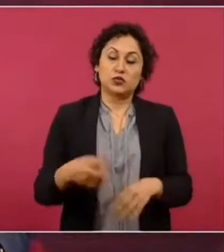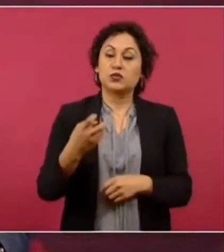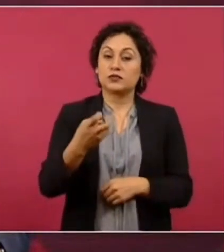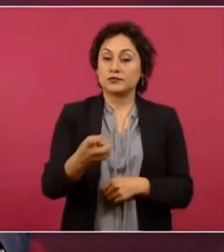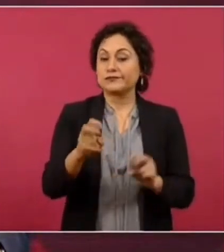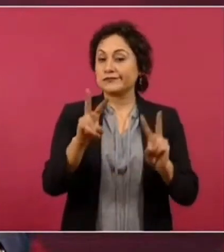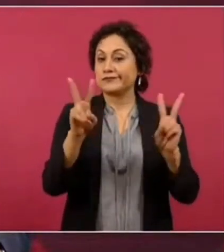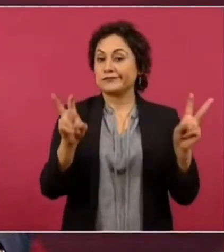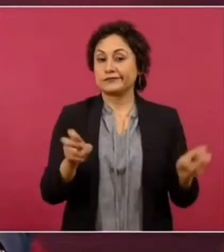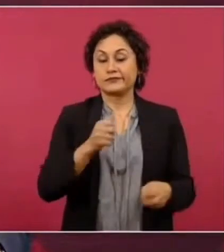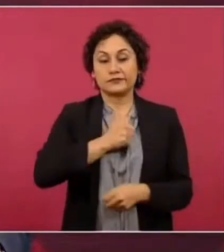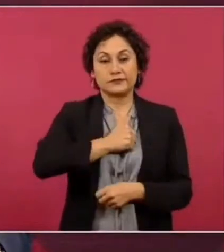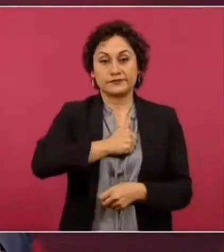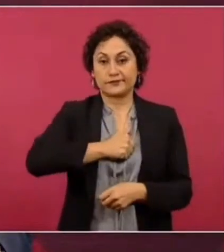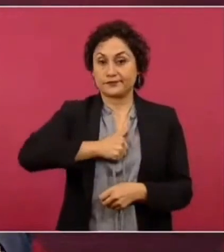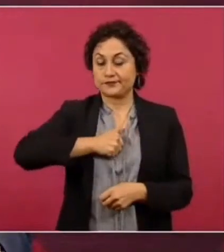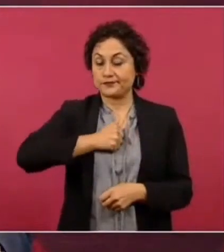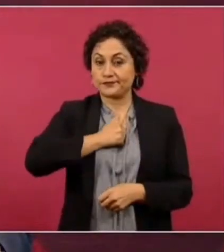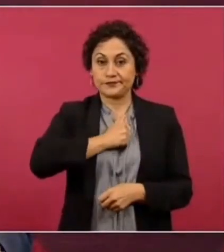sucedió.